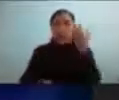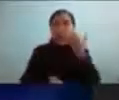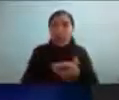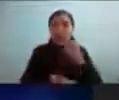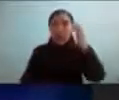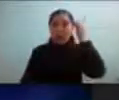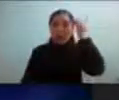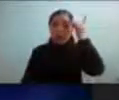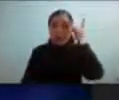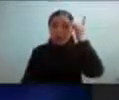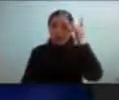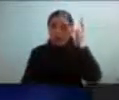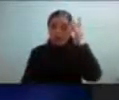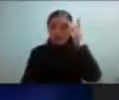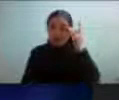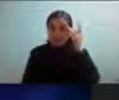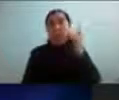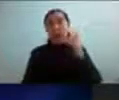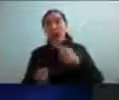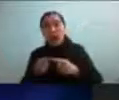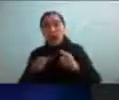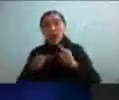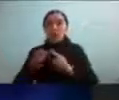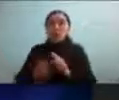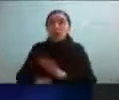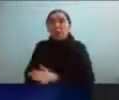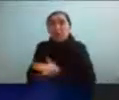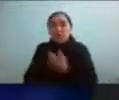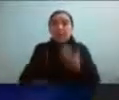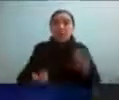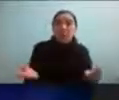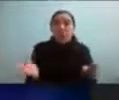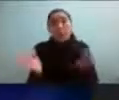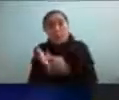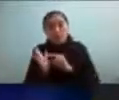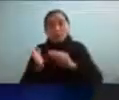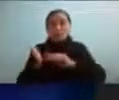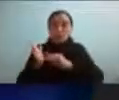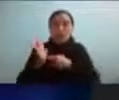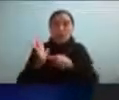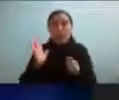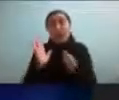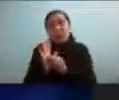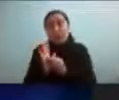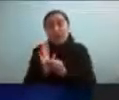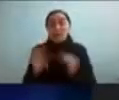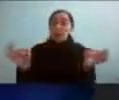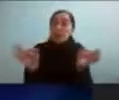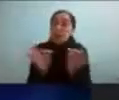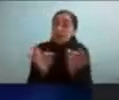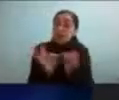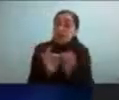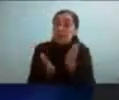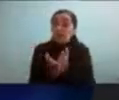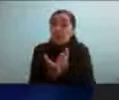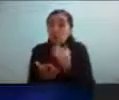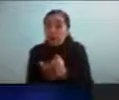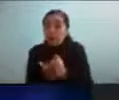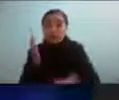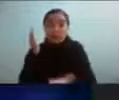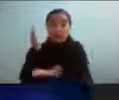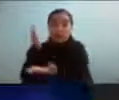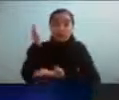intelectual perfiles sensoriales y otras comorbilidades y acá estoy poniéndome un poco más técnica para tratar de ver la base en que